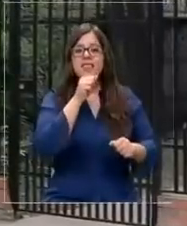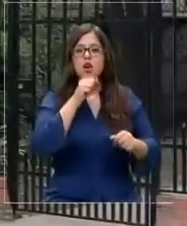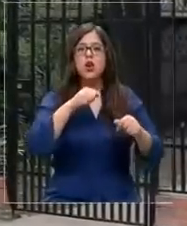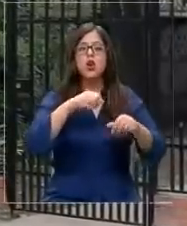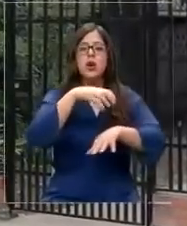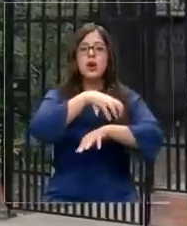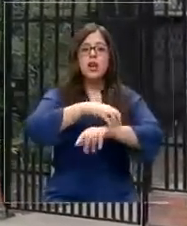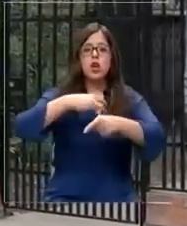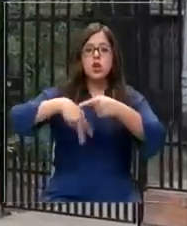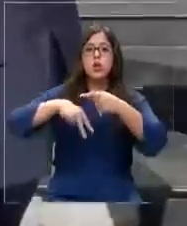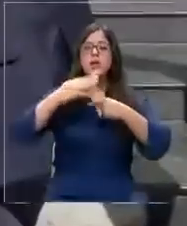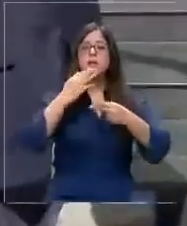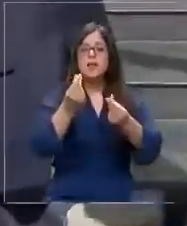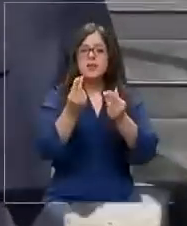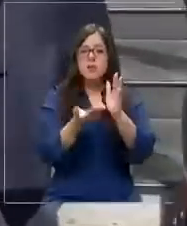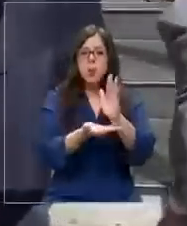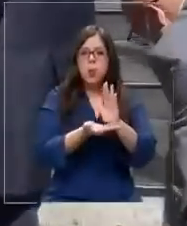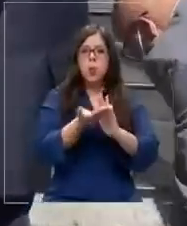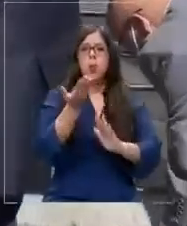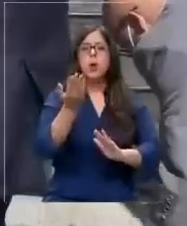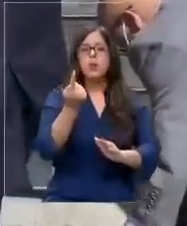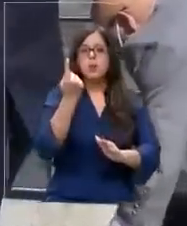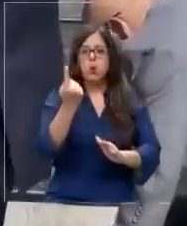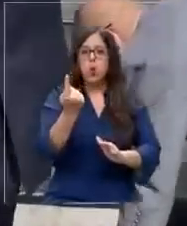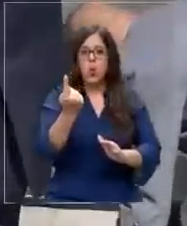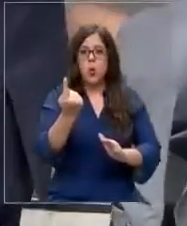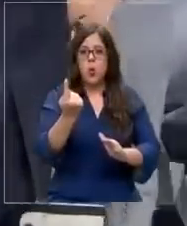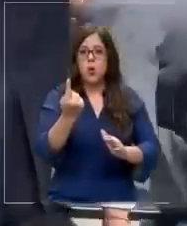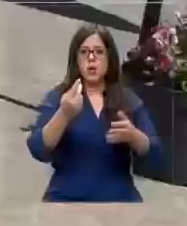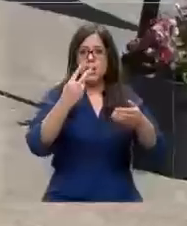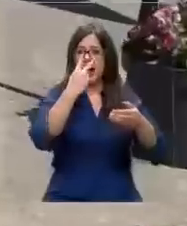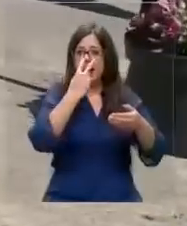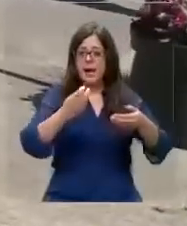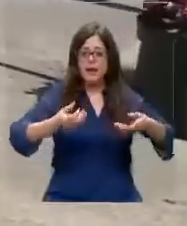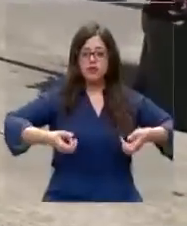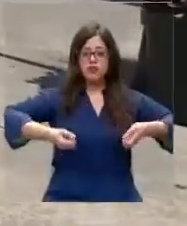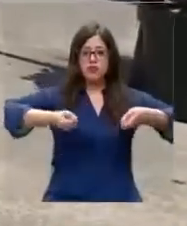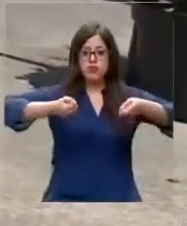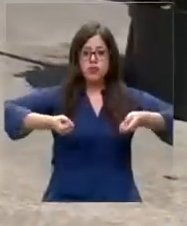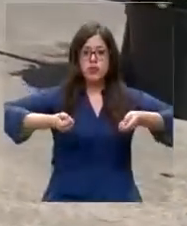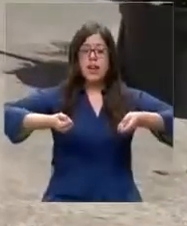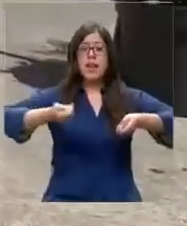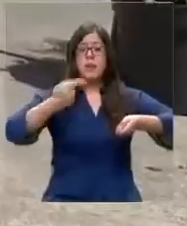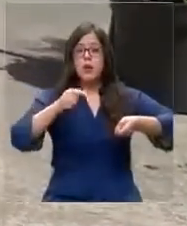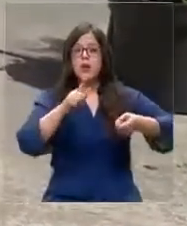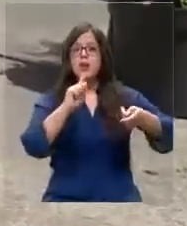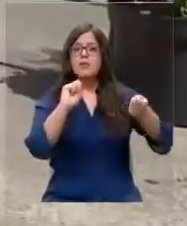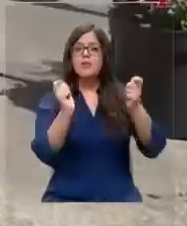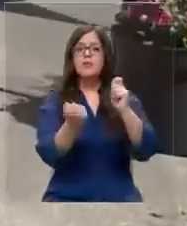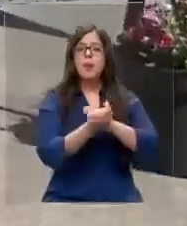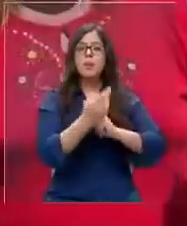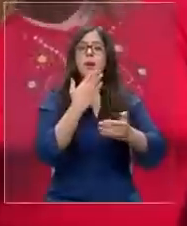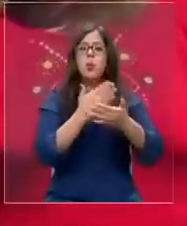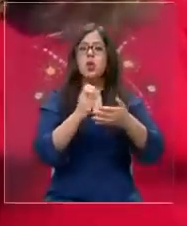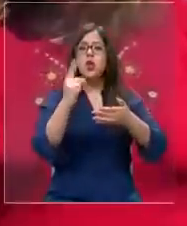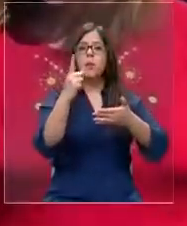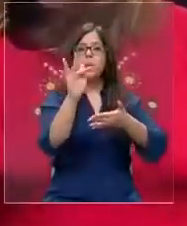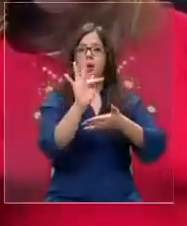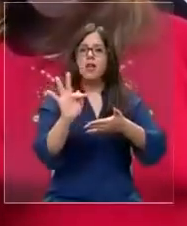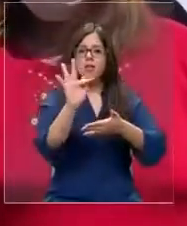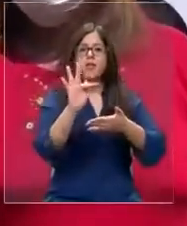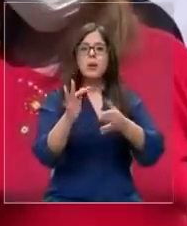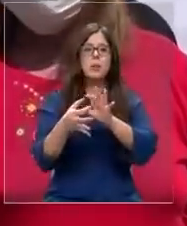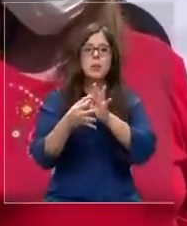los precios también han ido a la alza por un cilindro de gas. Un escenario que debería cambiar a partir del primero de febrero, gracias a una